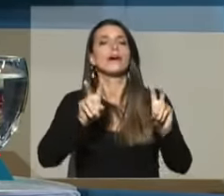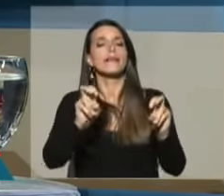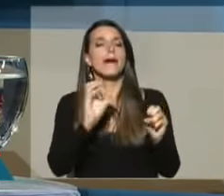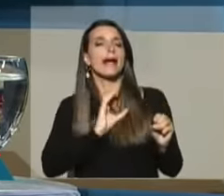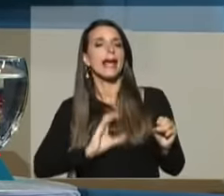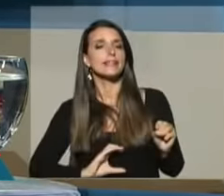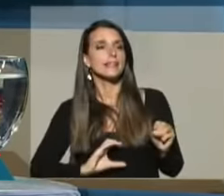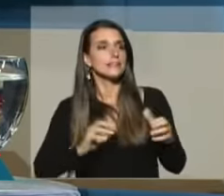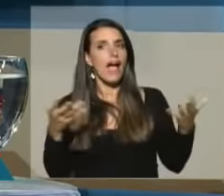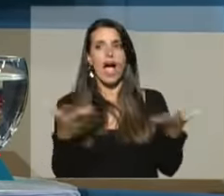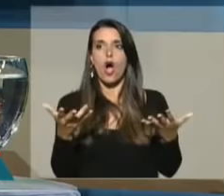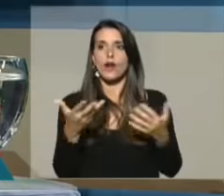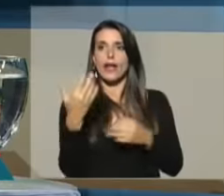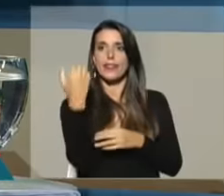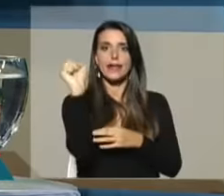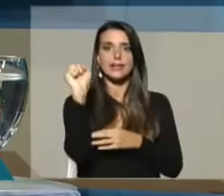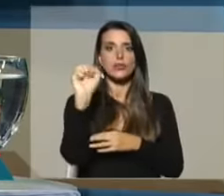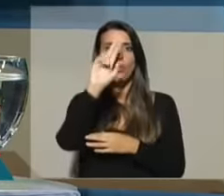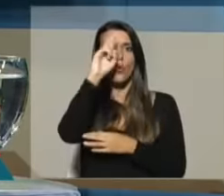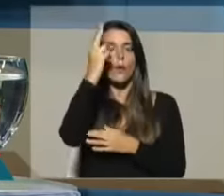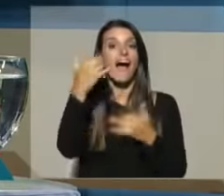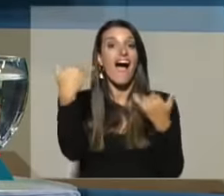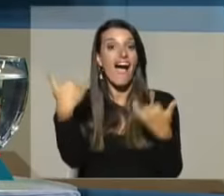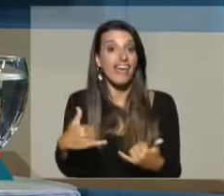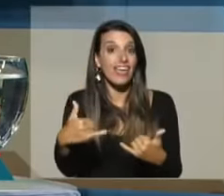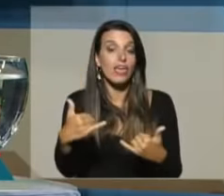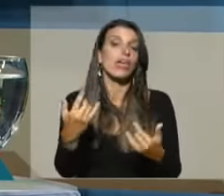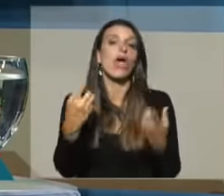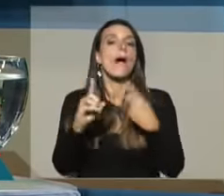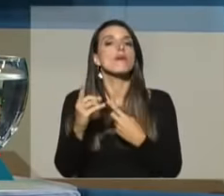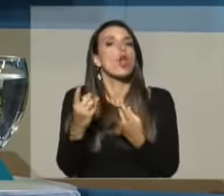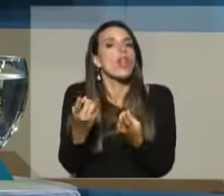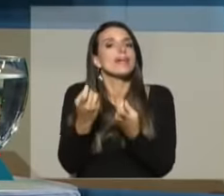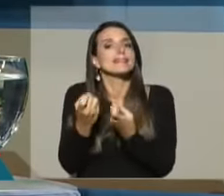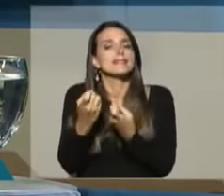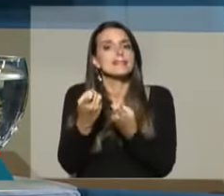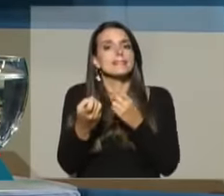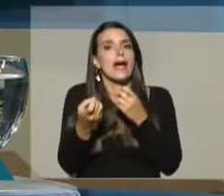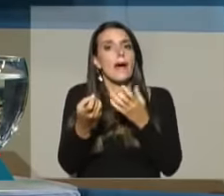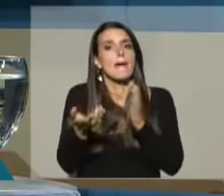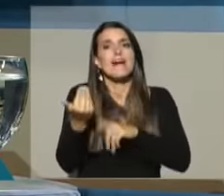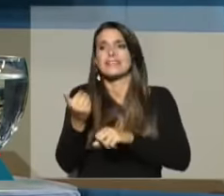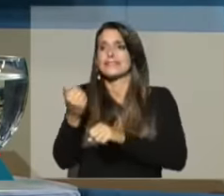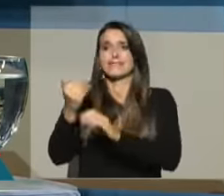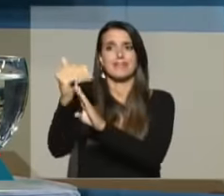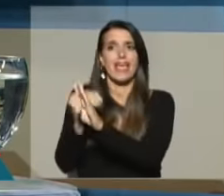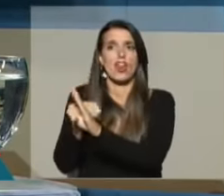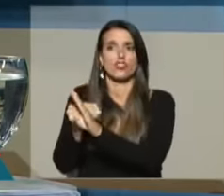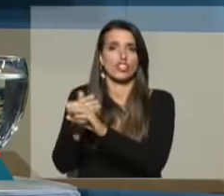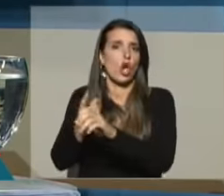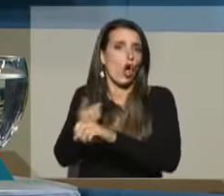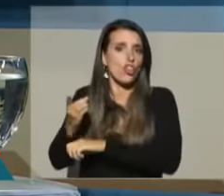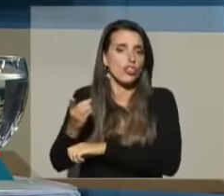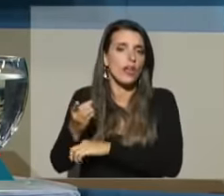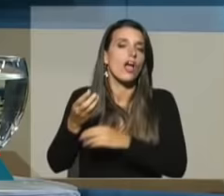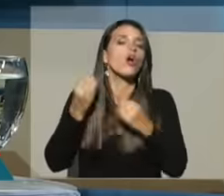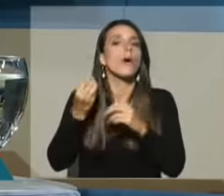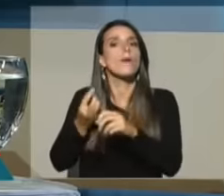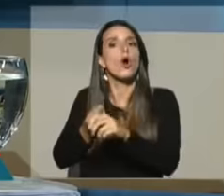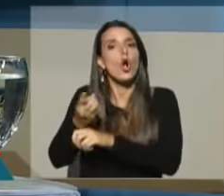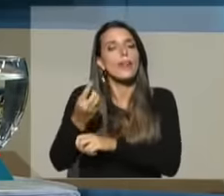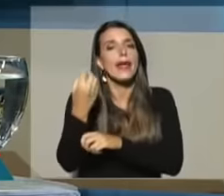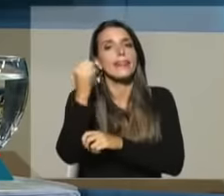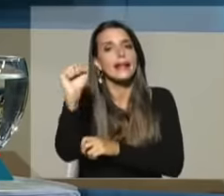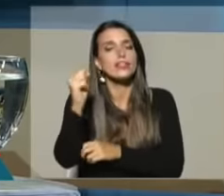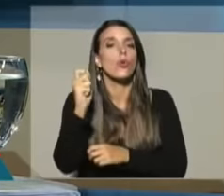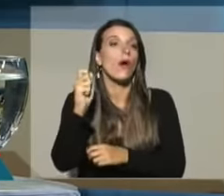características que hoy los delitos en nuestro país tienen y que tienen que ser fuertemente combatidos. Ese combate se hace con un